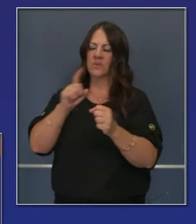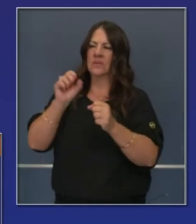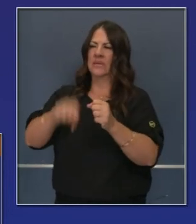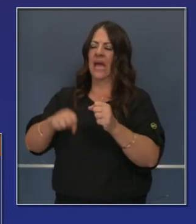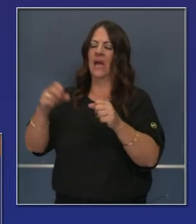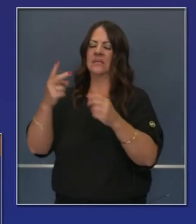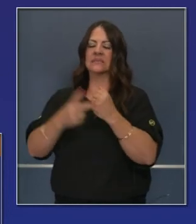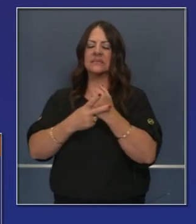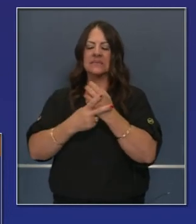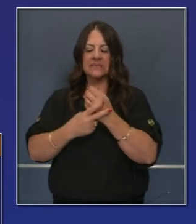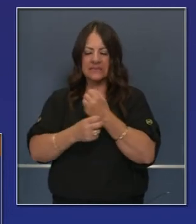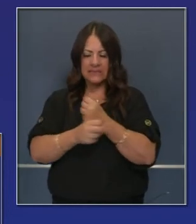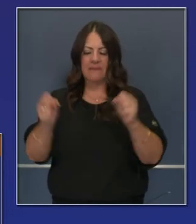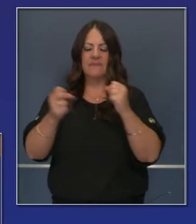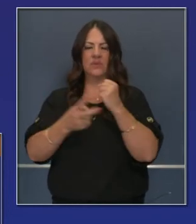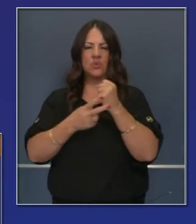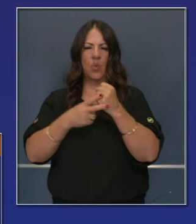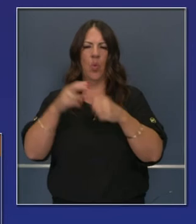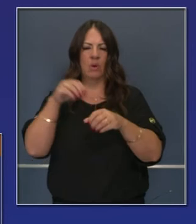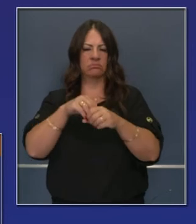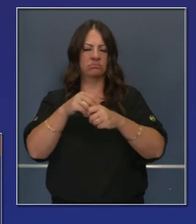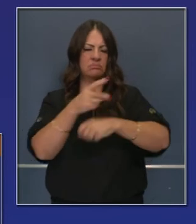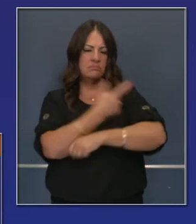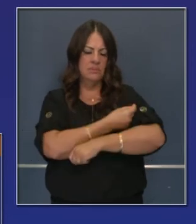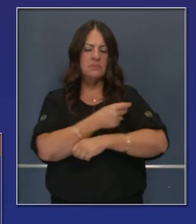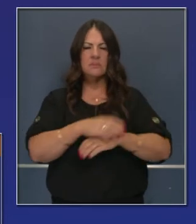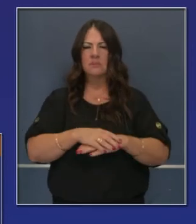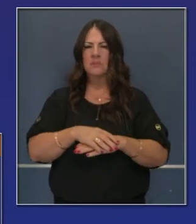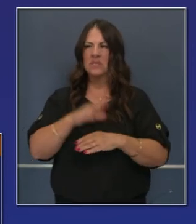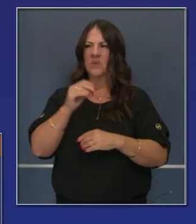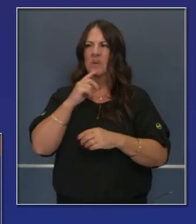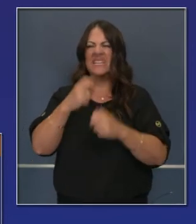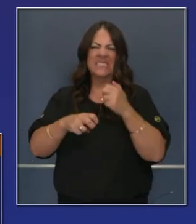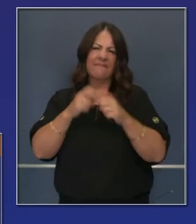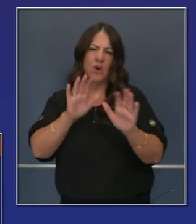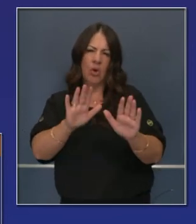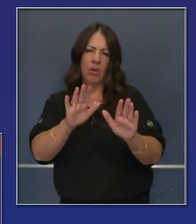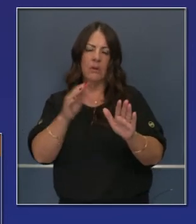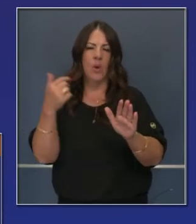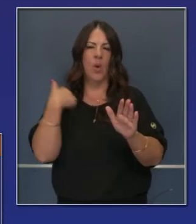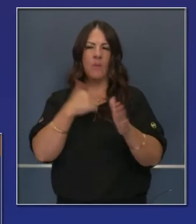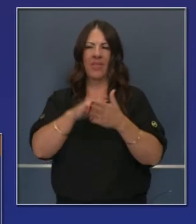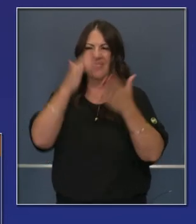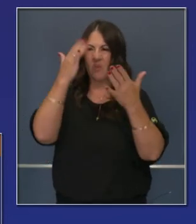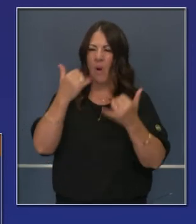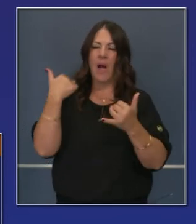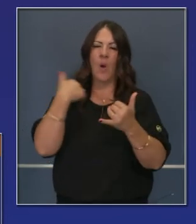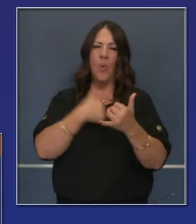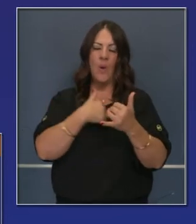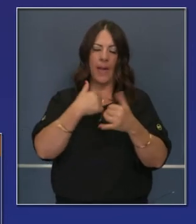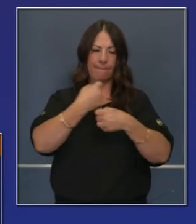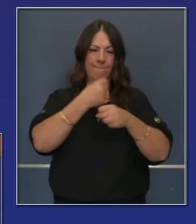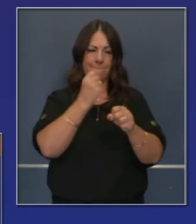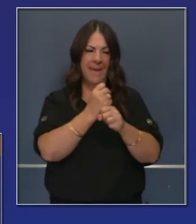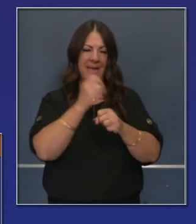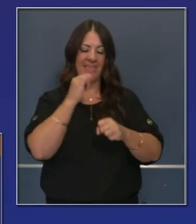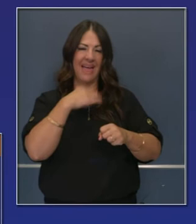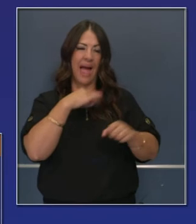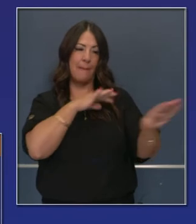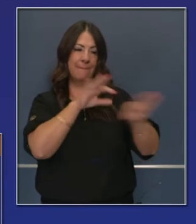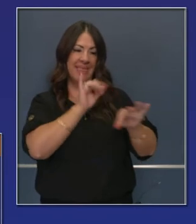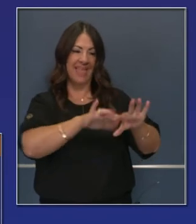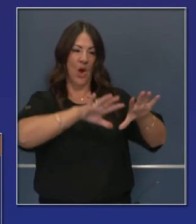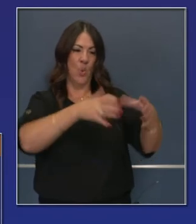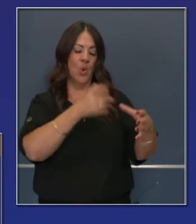con restricciones de suministros y se requieren diferentes condiciones. Por eso